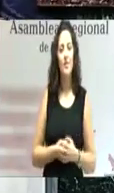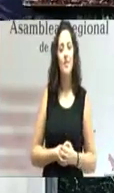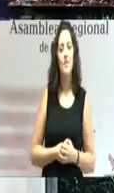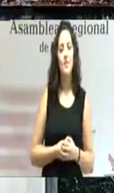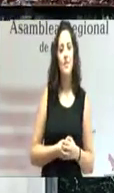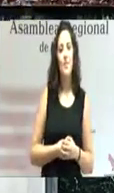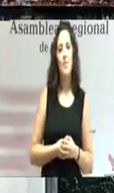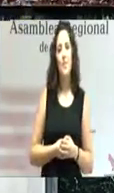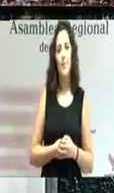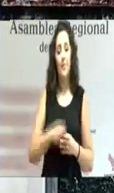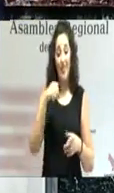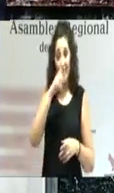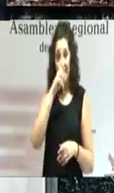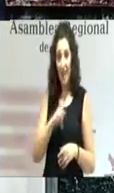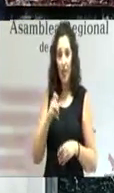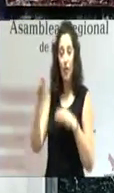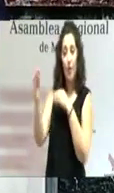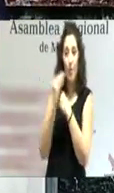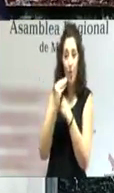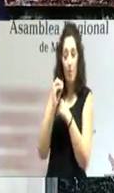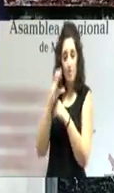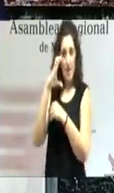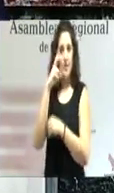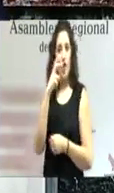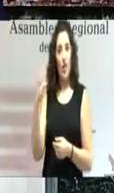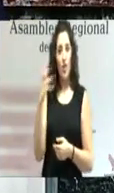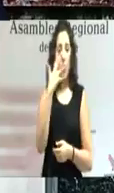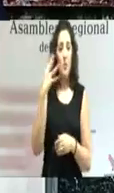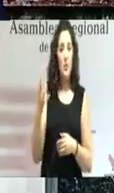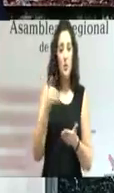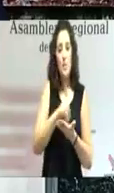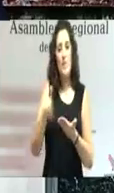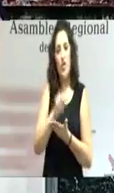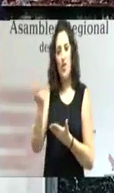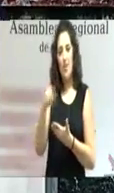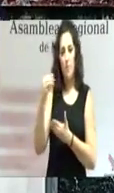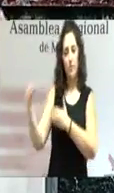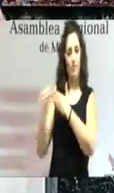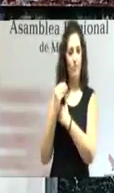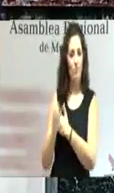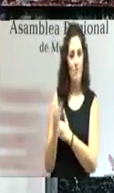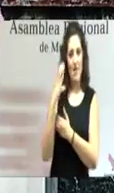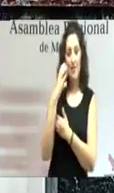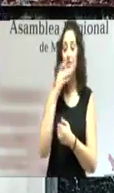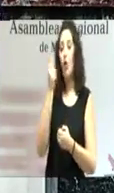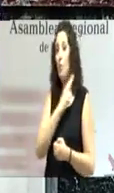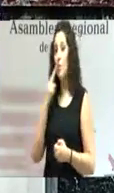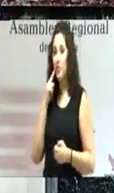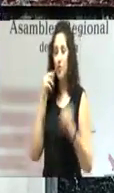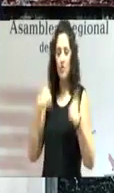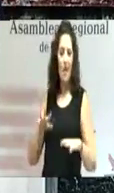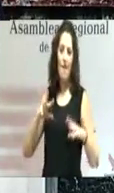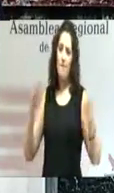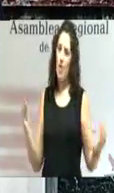en este mismo año la financiación a la región en 254 millones de euros, y que se ha comprometido a mejorar de forma definitiva la